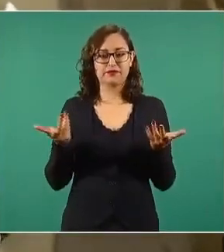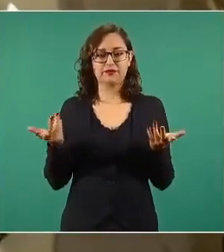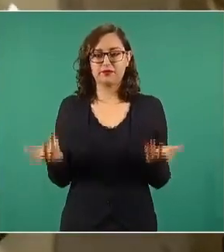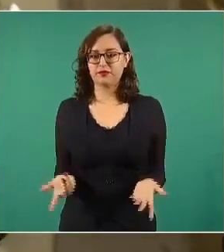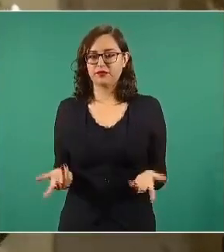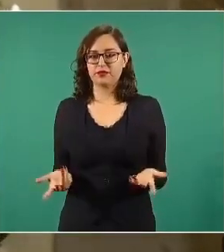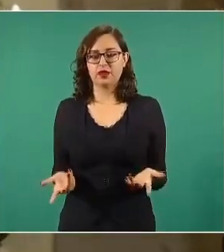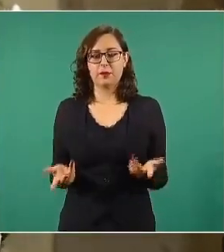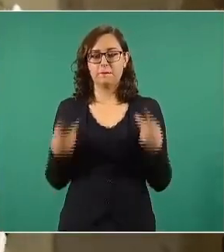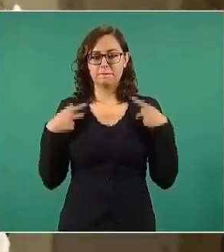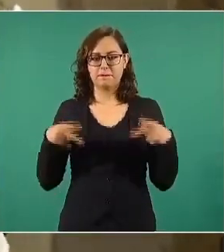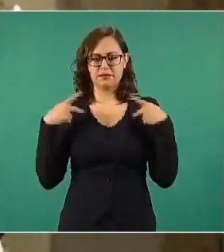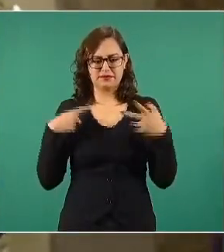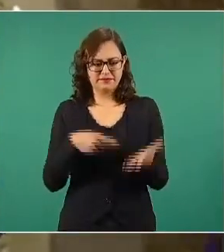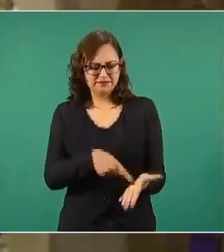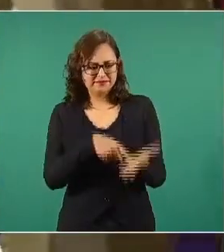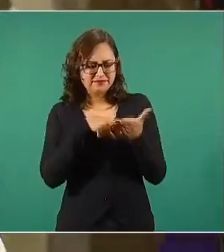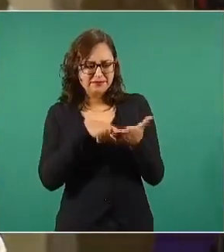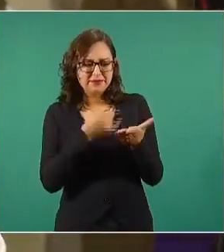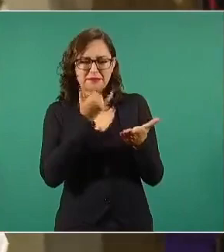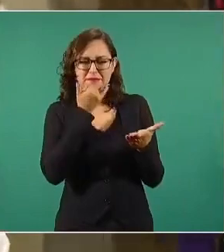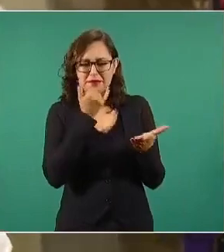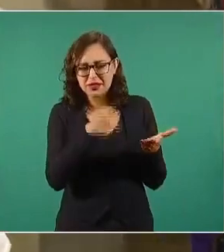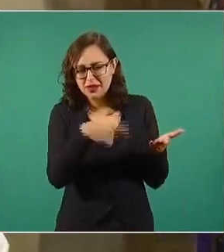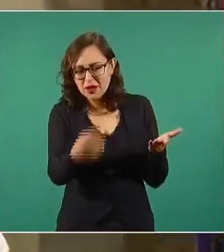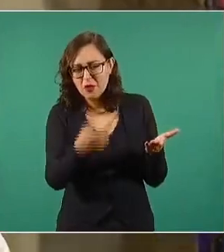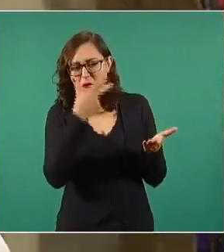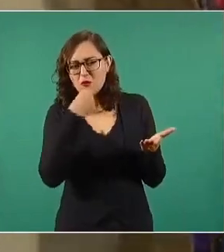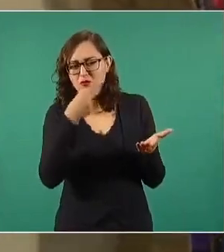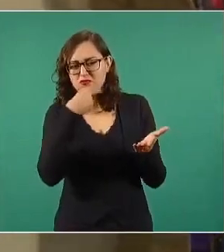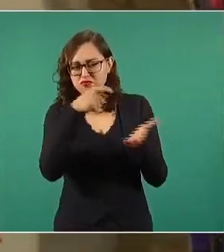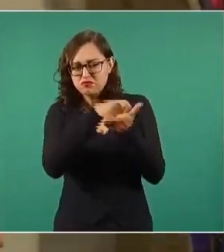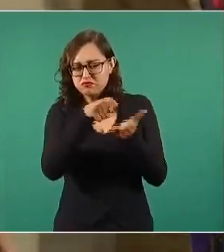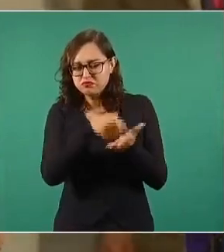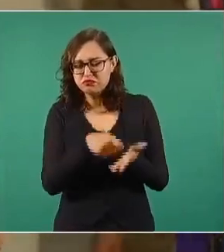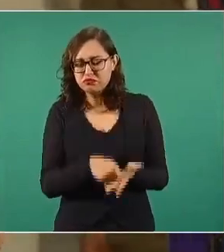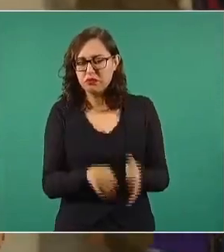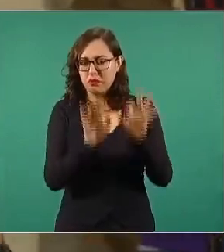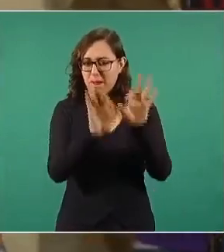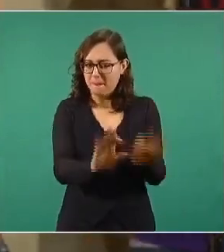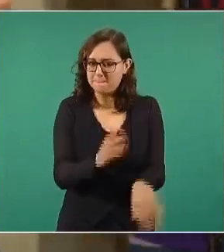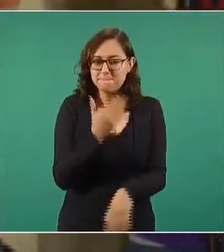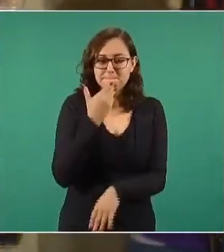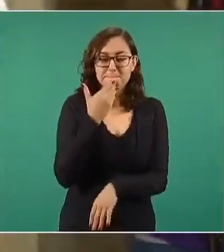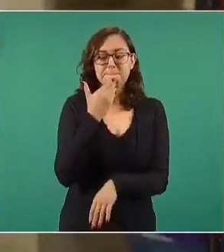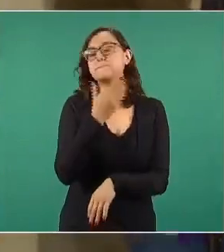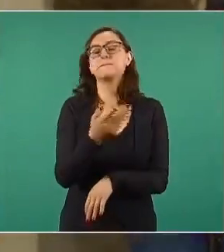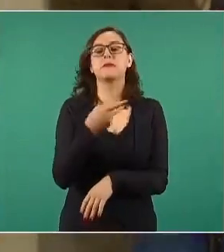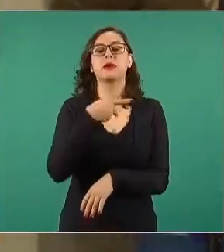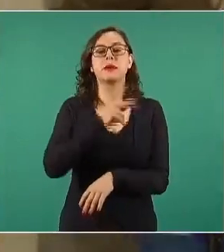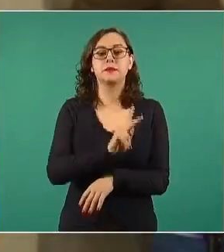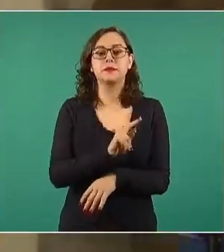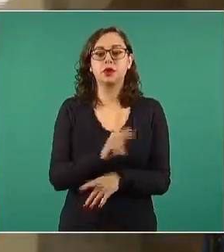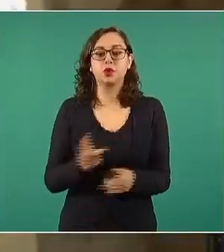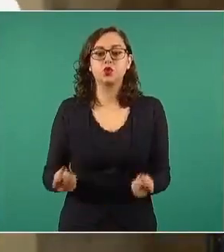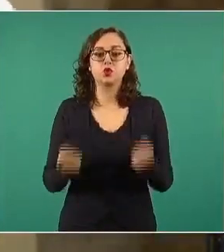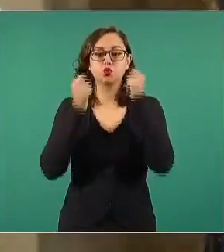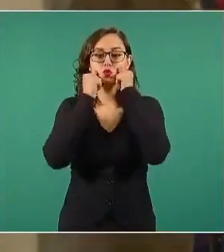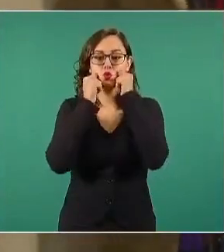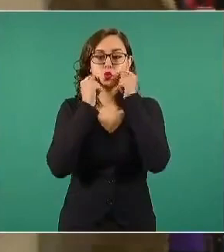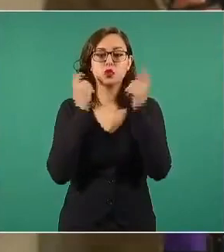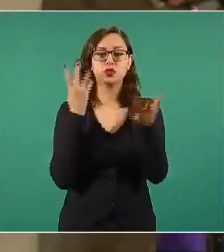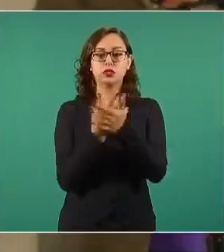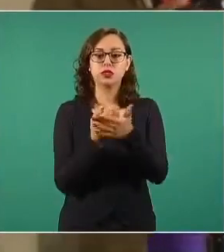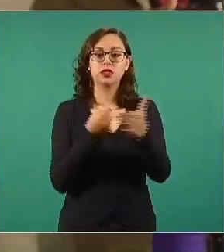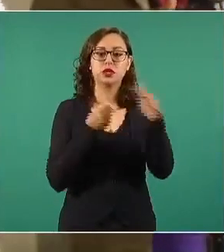perito diría ese señor no puede ser un criminal, pero hay un hermano en un penal de la República y otro